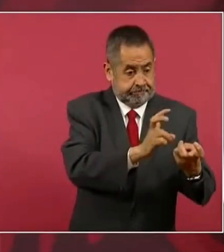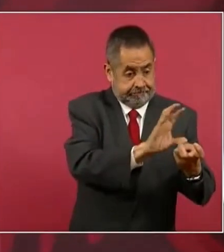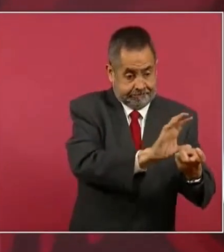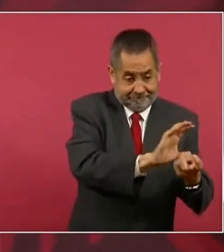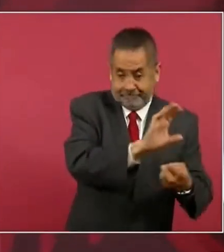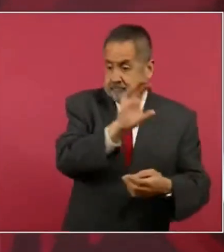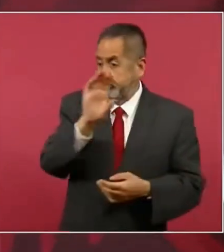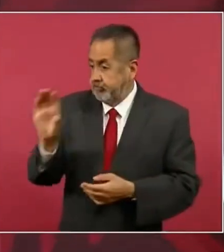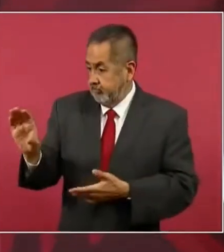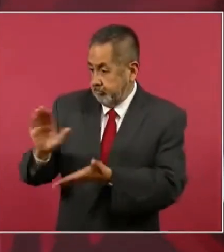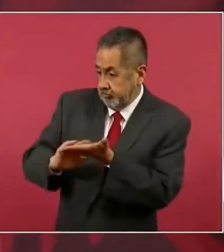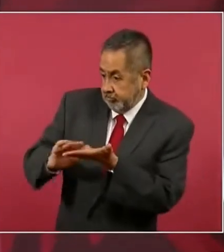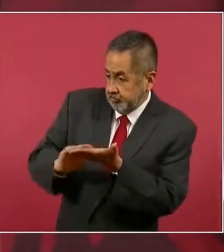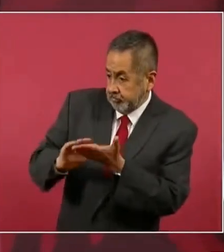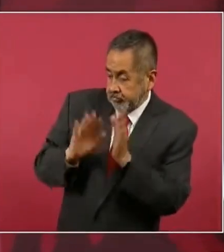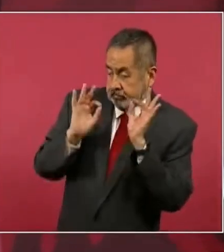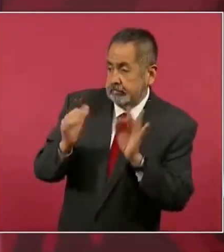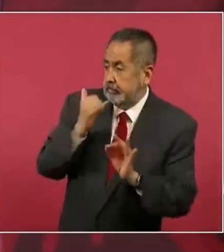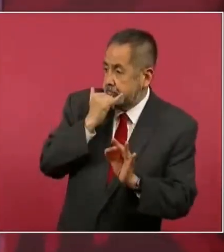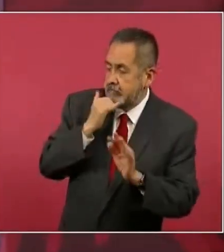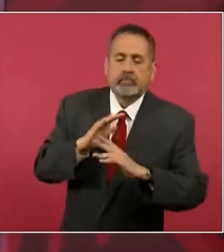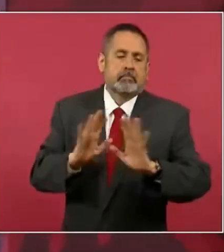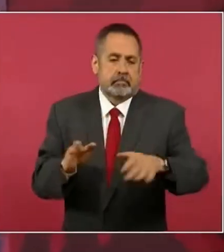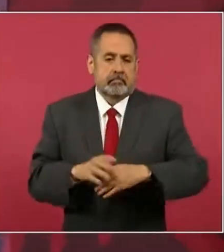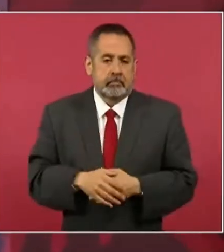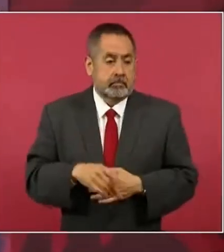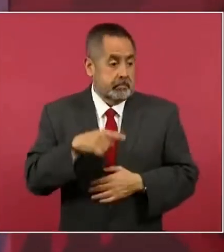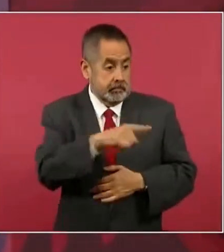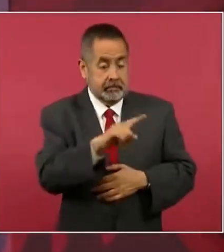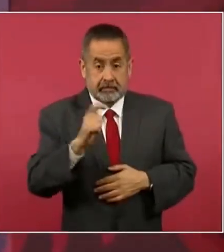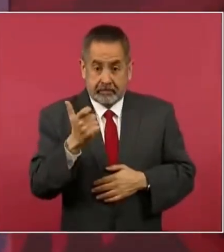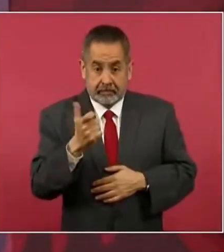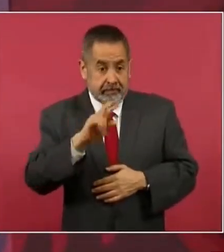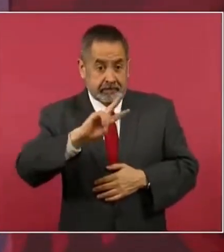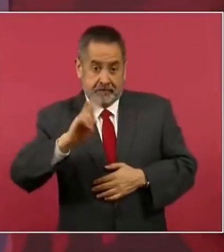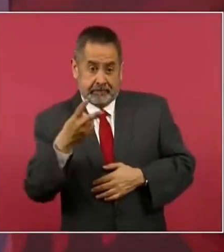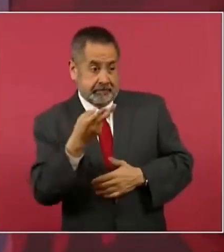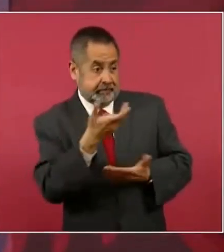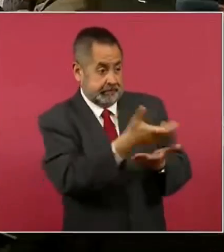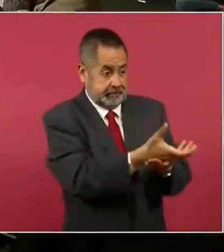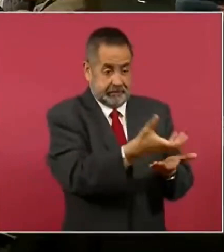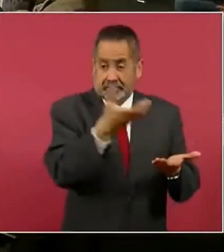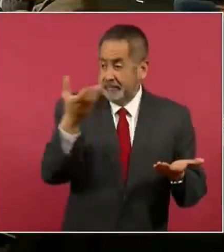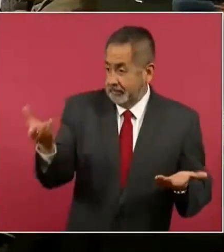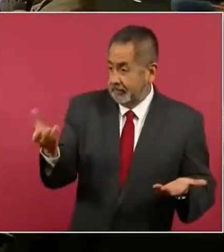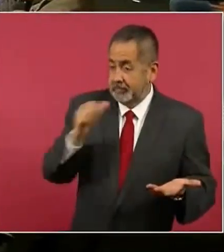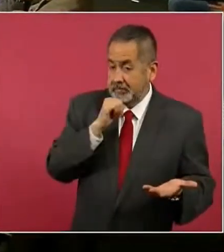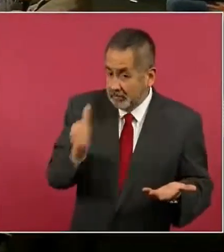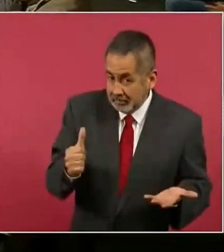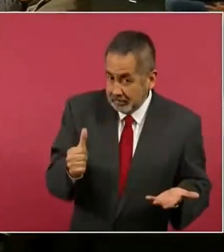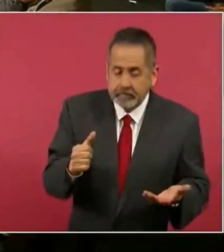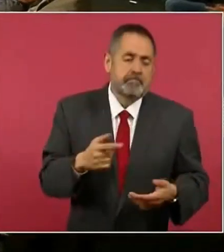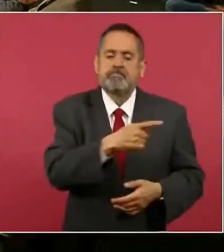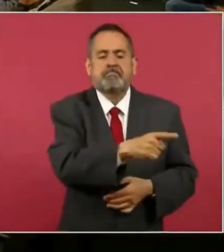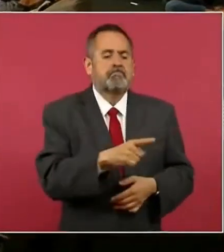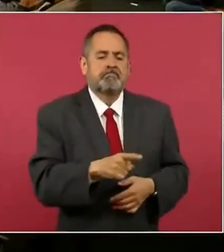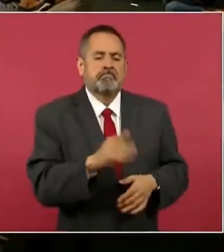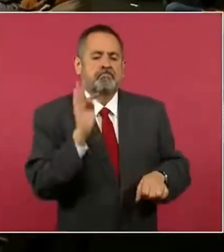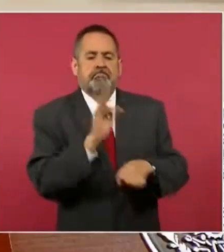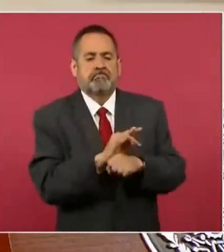Si no hay devolución del dinero, si no hay reparación del daño, no podemos nosotros